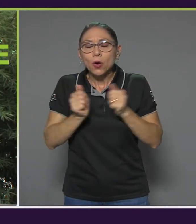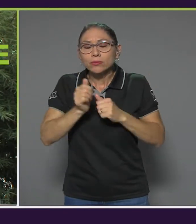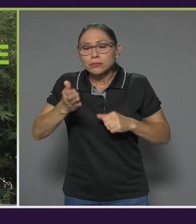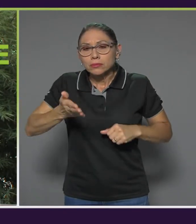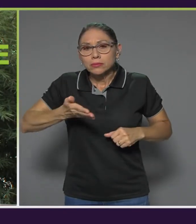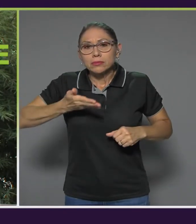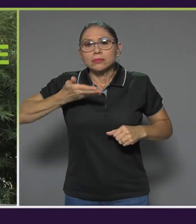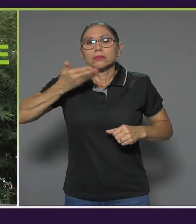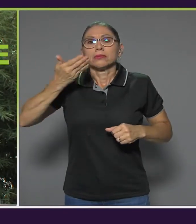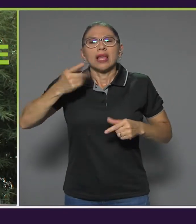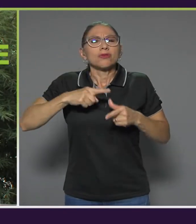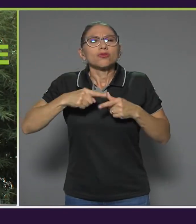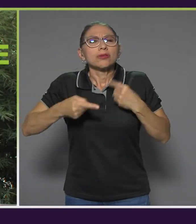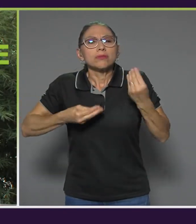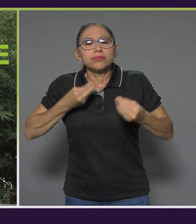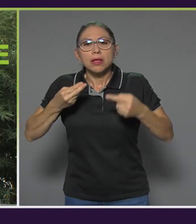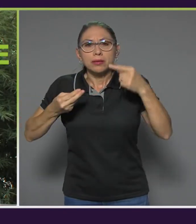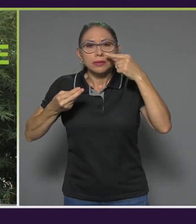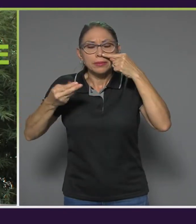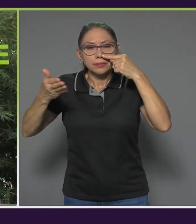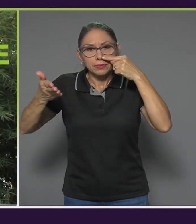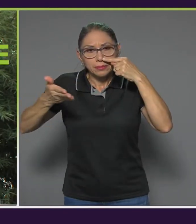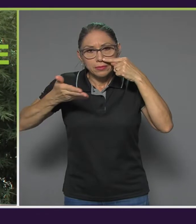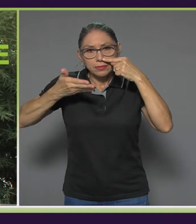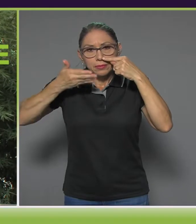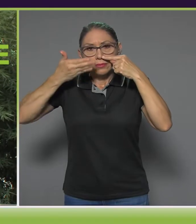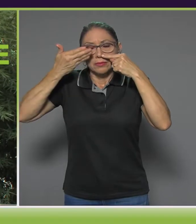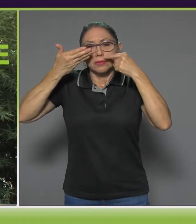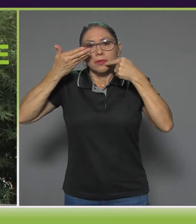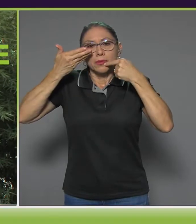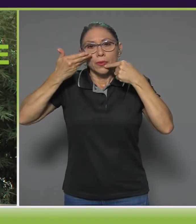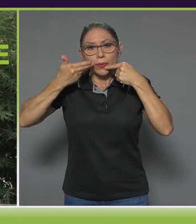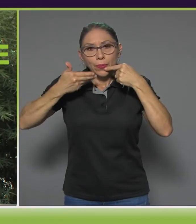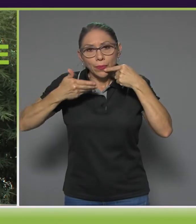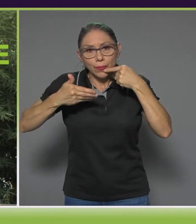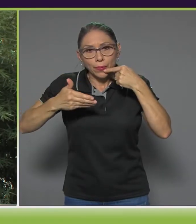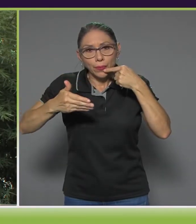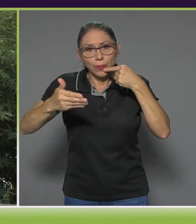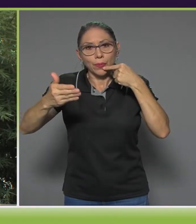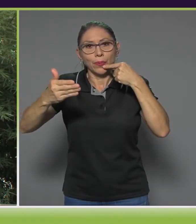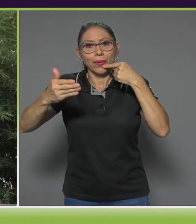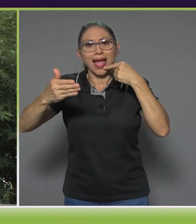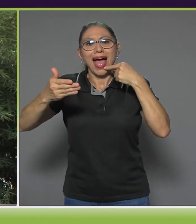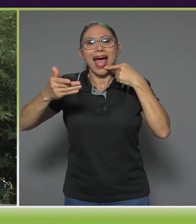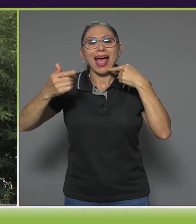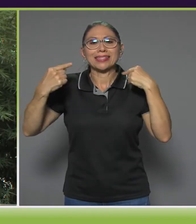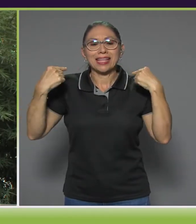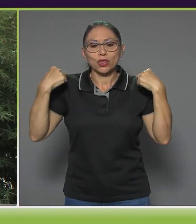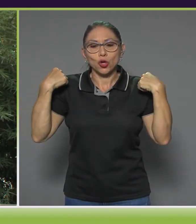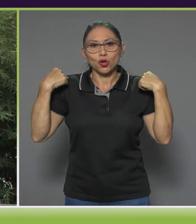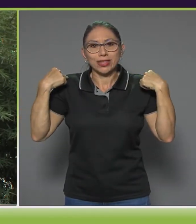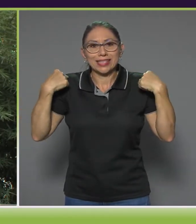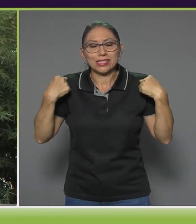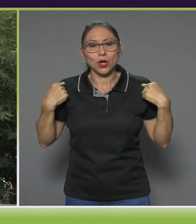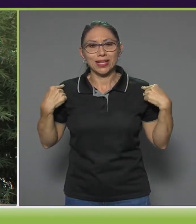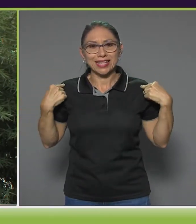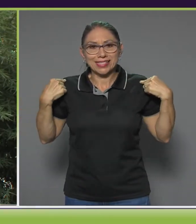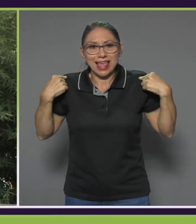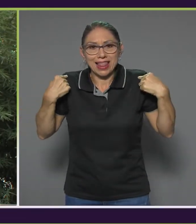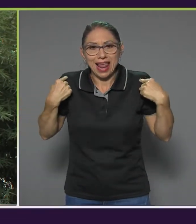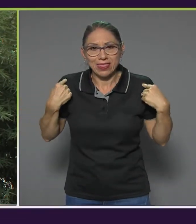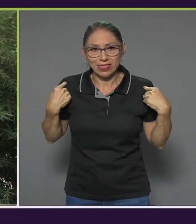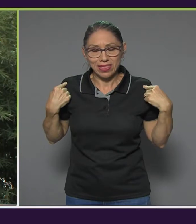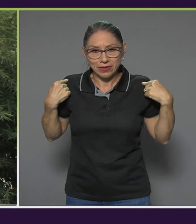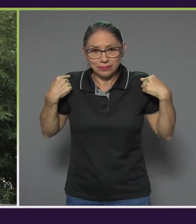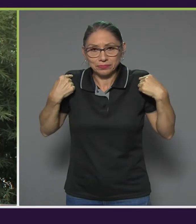Entonces lo que vamos a hacer es que vamos a respirar por la nariz y vamos a votar por la boca haciendo rotaciones de hombro hacia adelante. Vamos a hacer